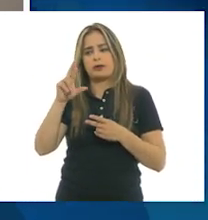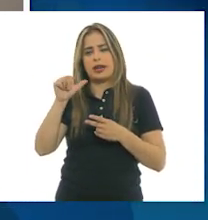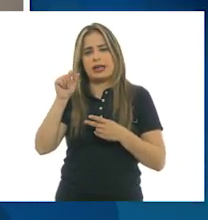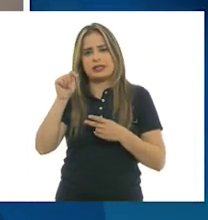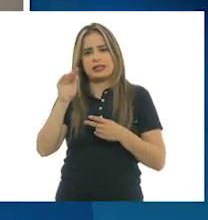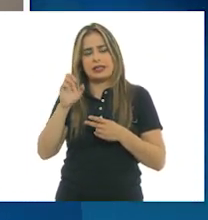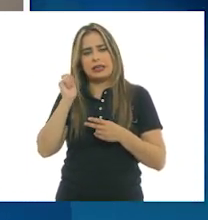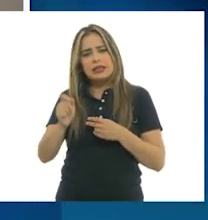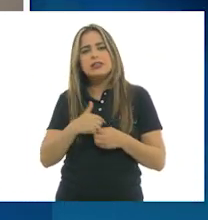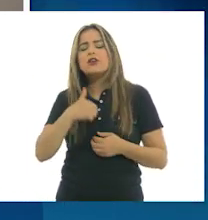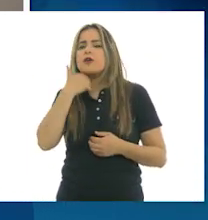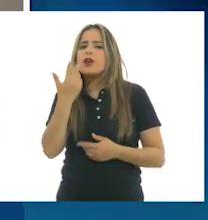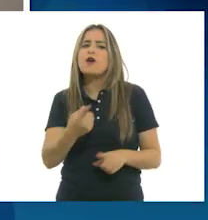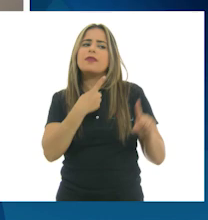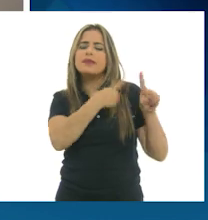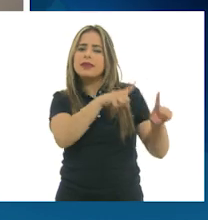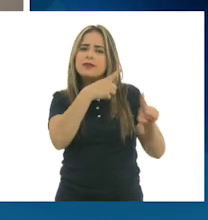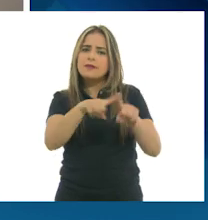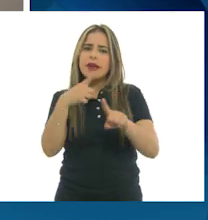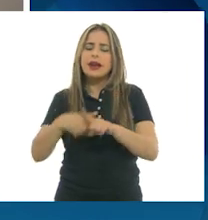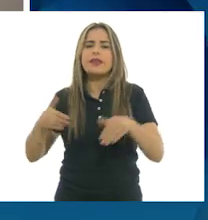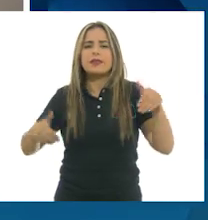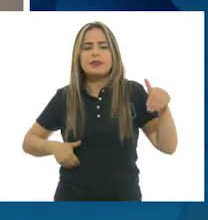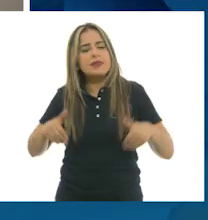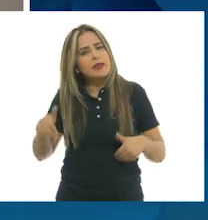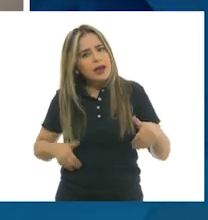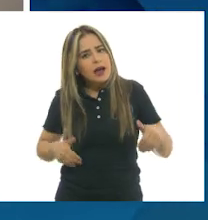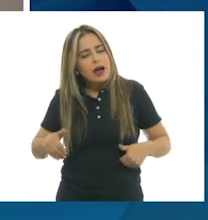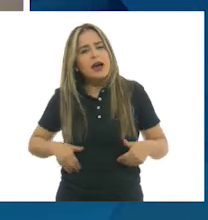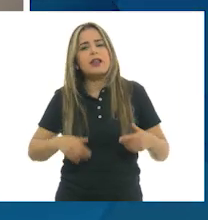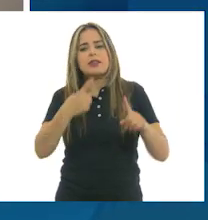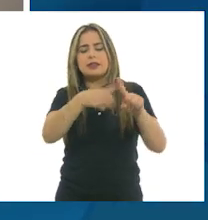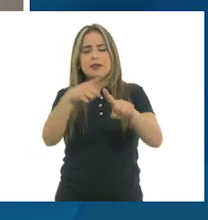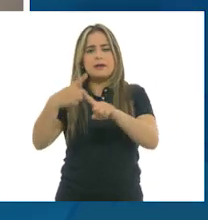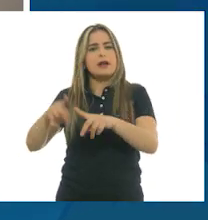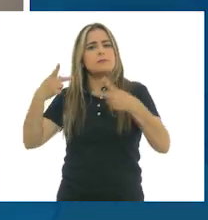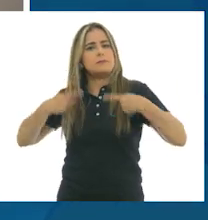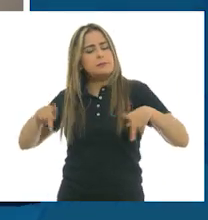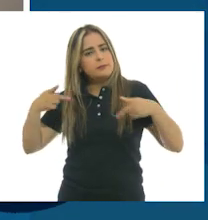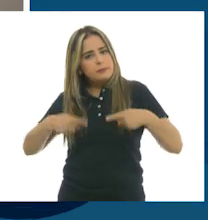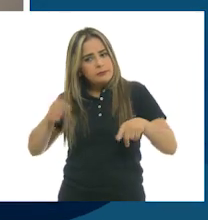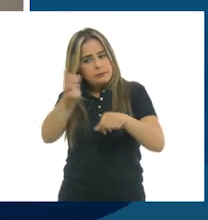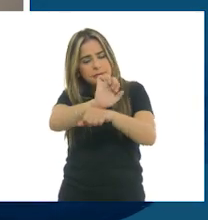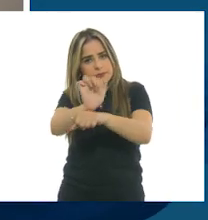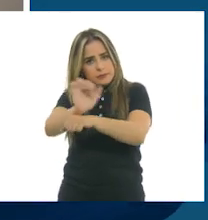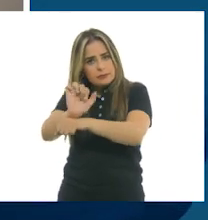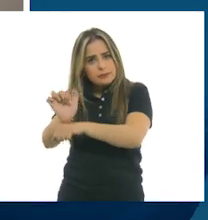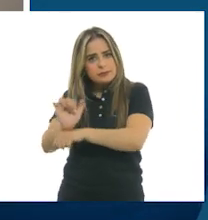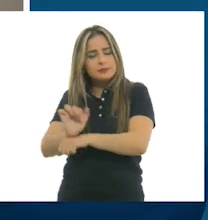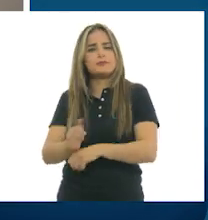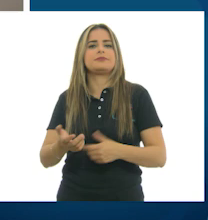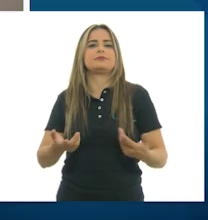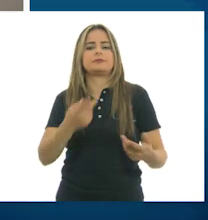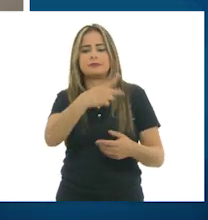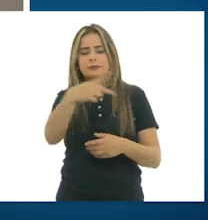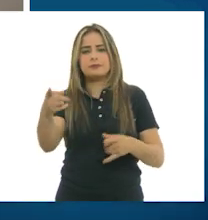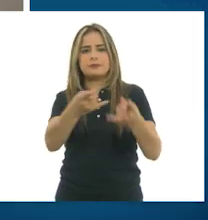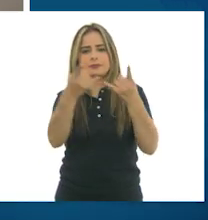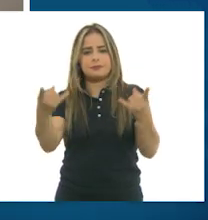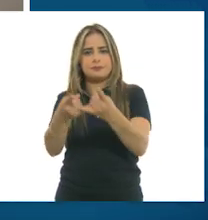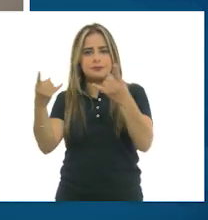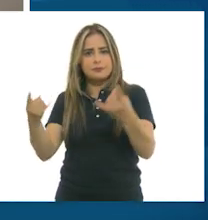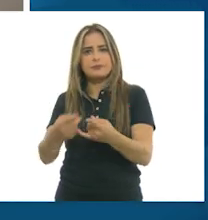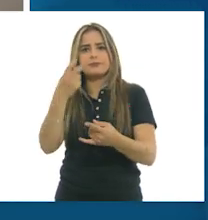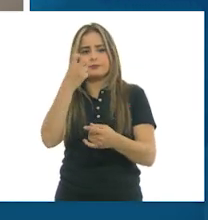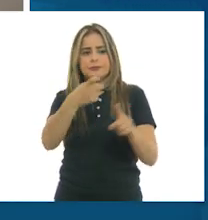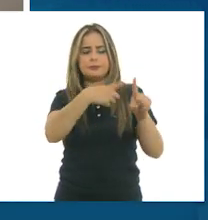escena, ya sea entre los diferentes personajes que están en juego o entre el personaje y sus circunstancias. Entonces, por